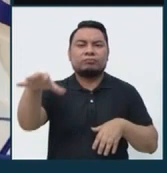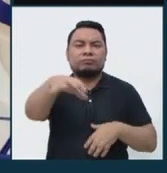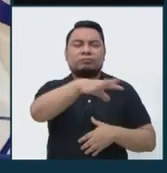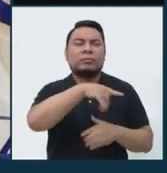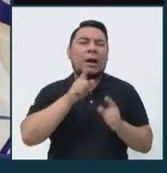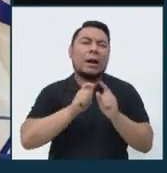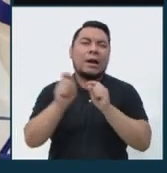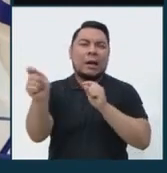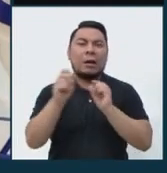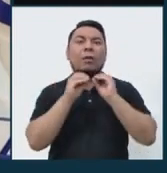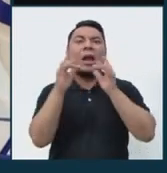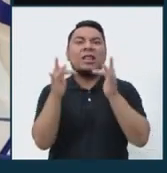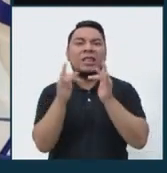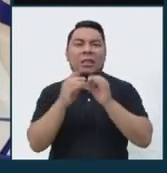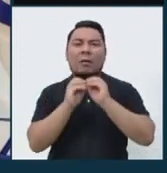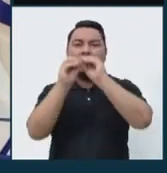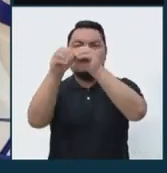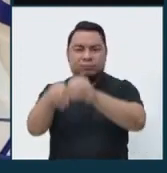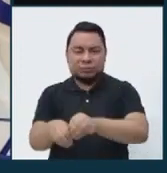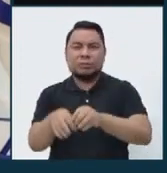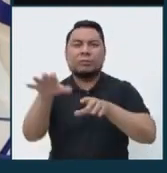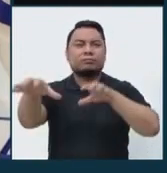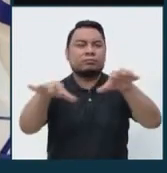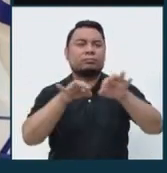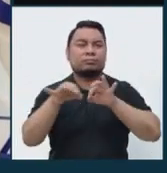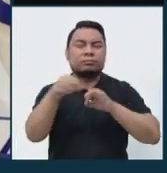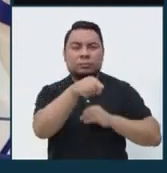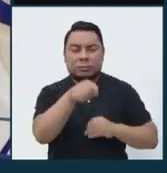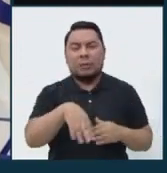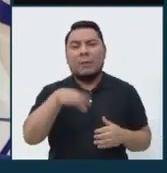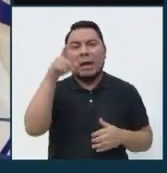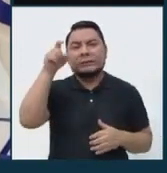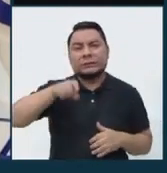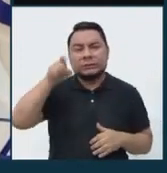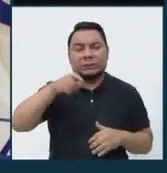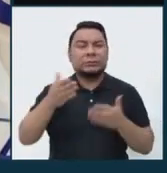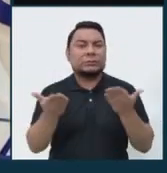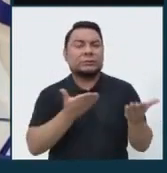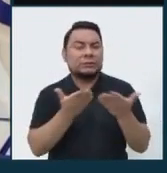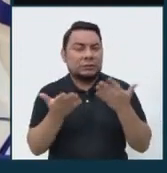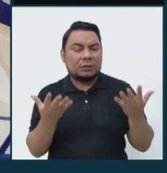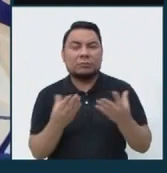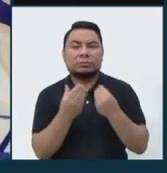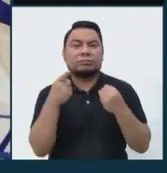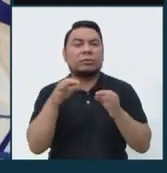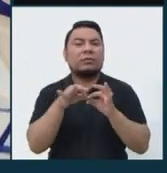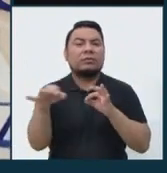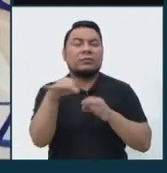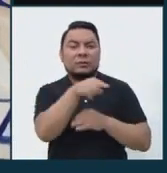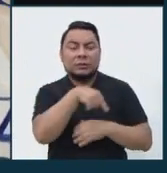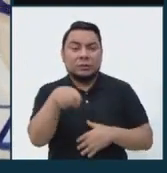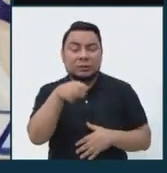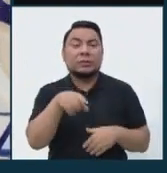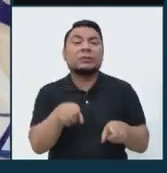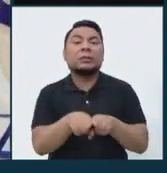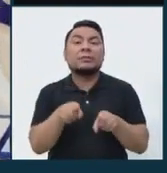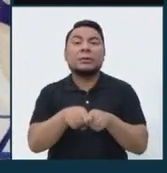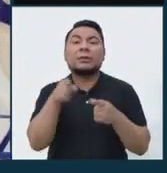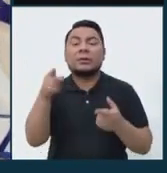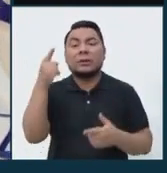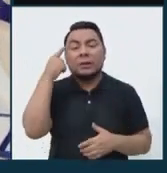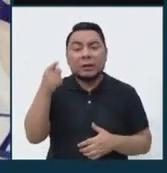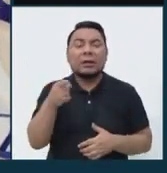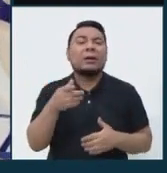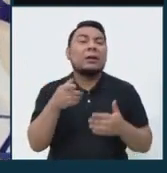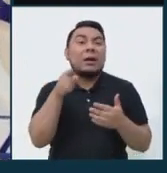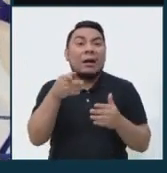zonas urbanas donde se sobrecarga la demanda del servicio en muchas zonas rurales y el acceso